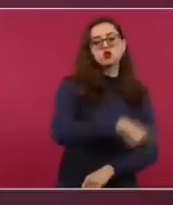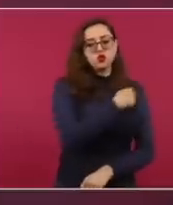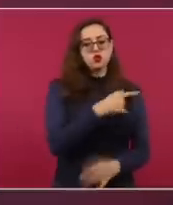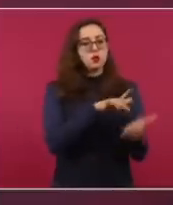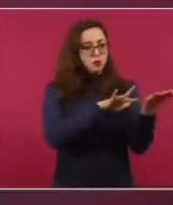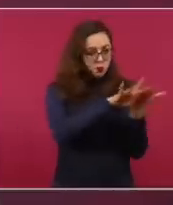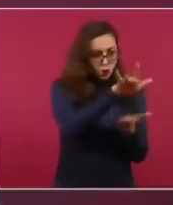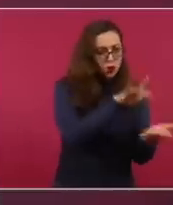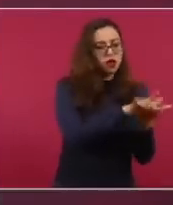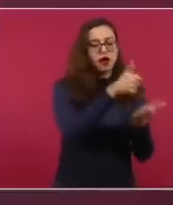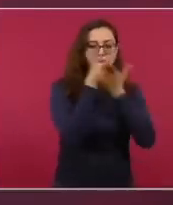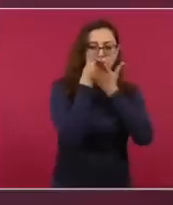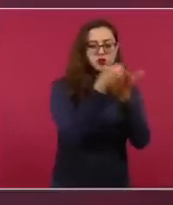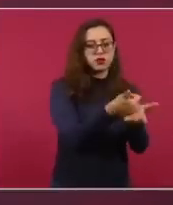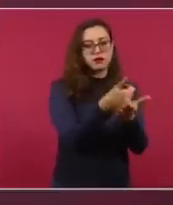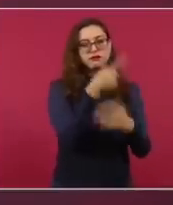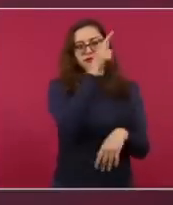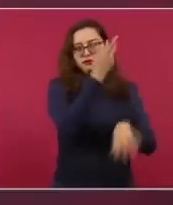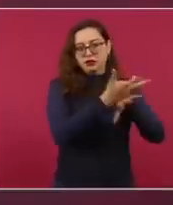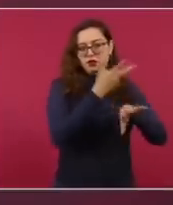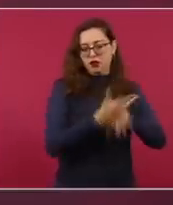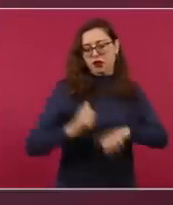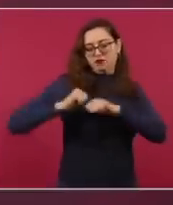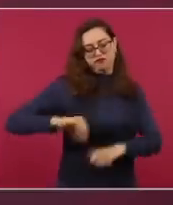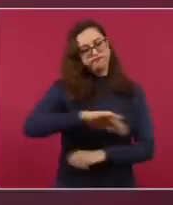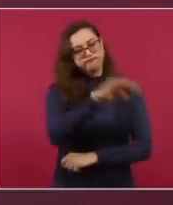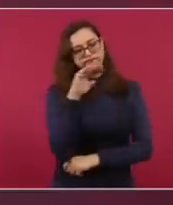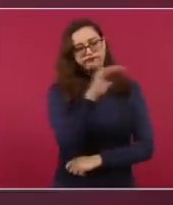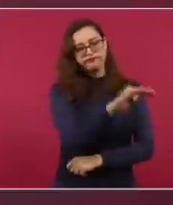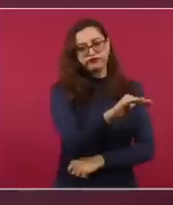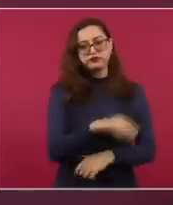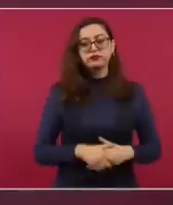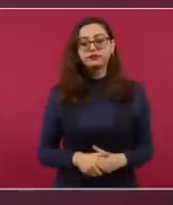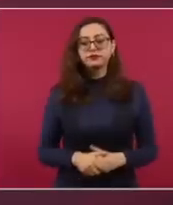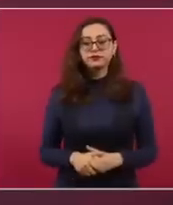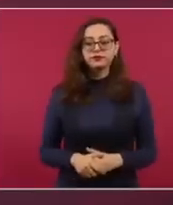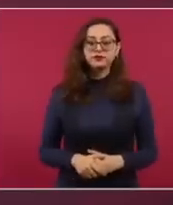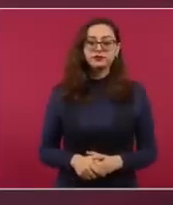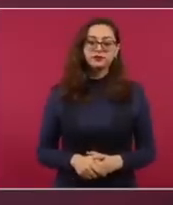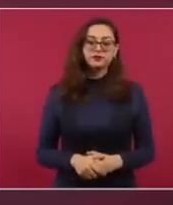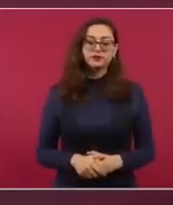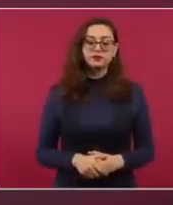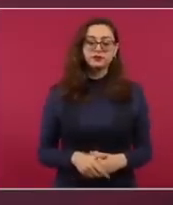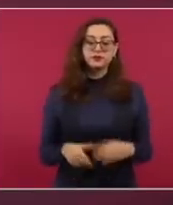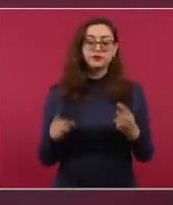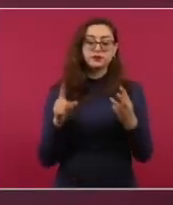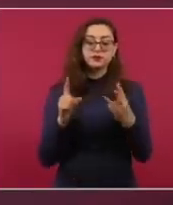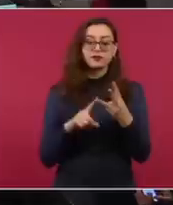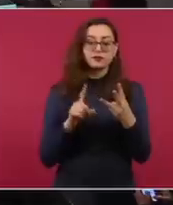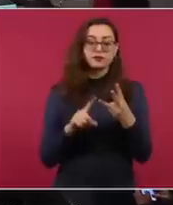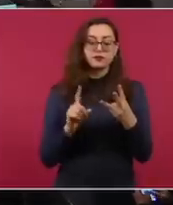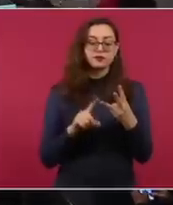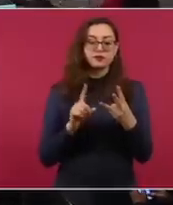de presentar este plan a la brevedad por instrucciones del presidente López Obrador. Bien, el tercer gran tema de